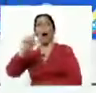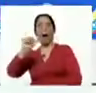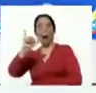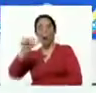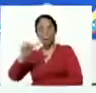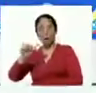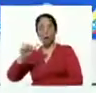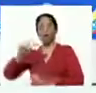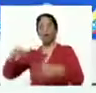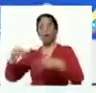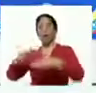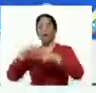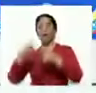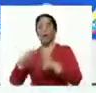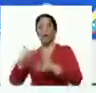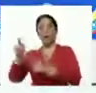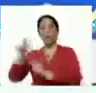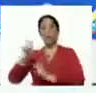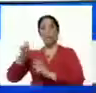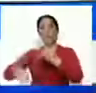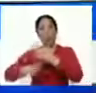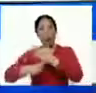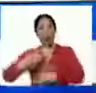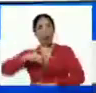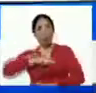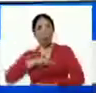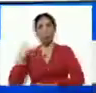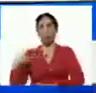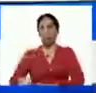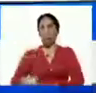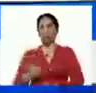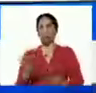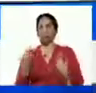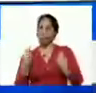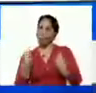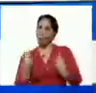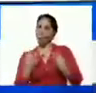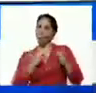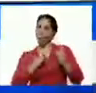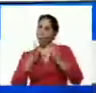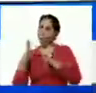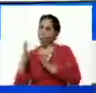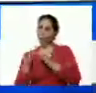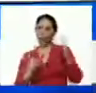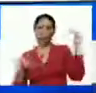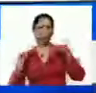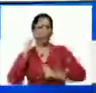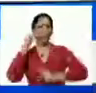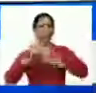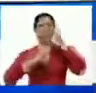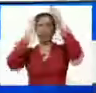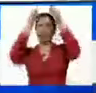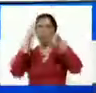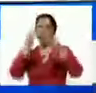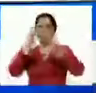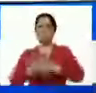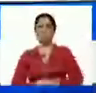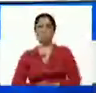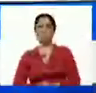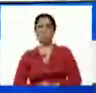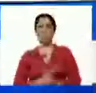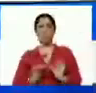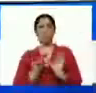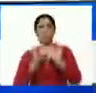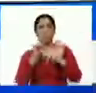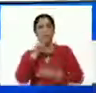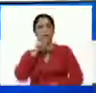Pesca y Agricultura. Porque vamos nosotros, tenemos las condiciones para un salto productivo real. Por eso sigo hablando